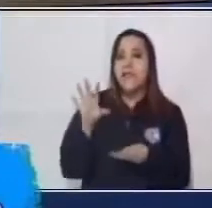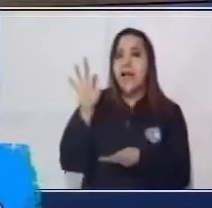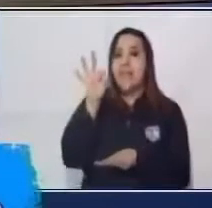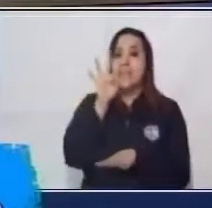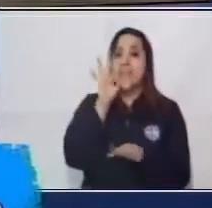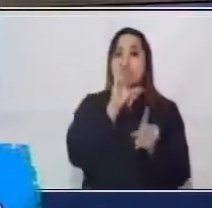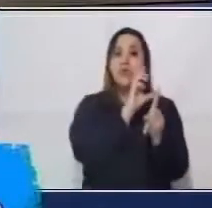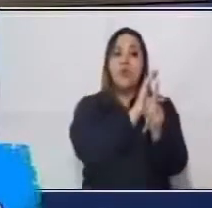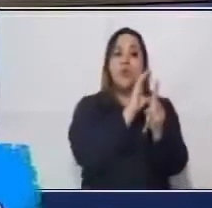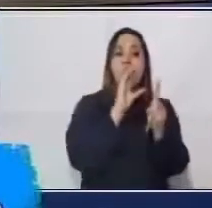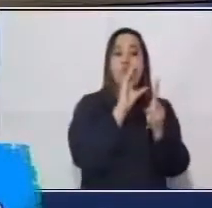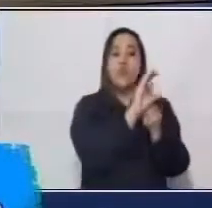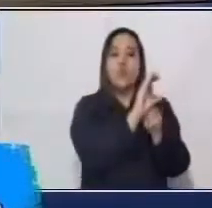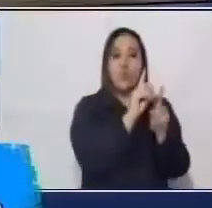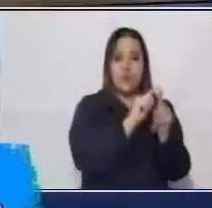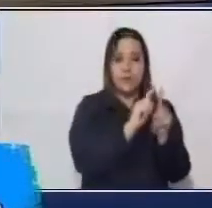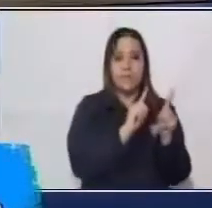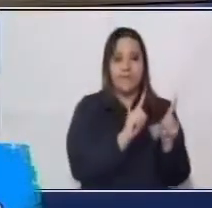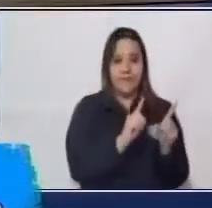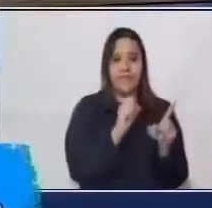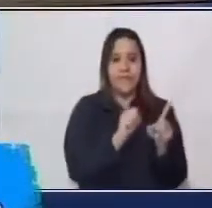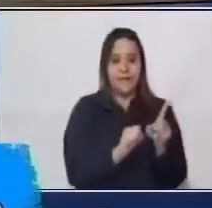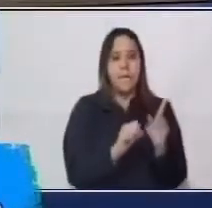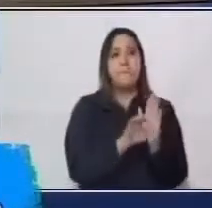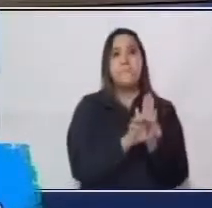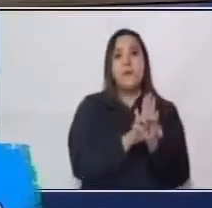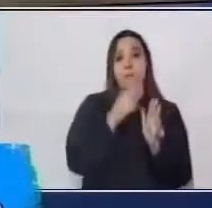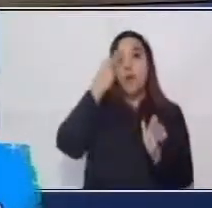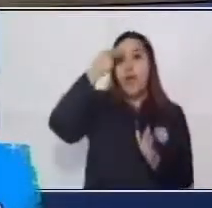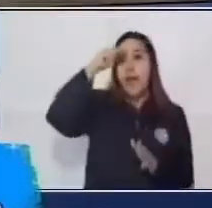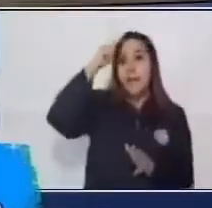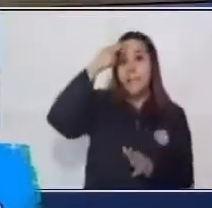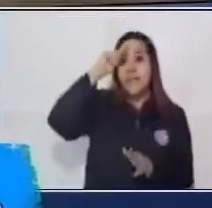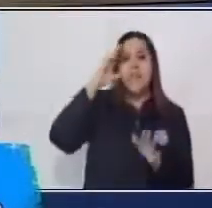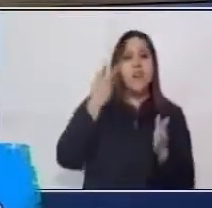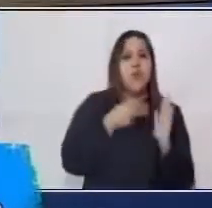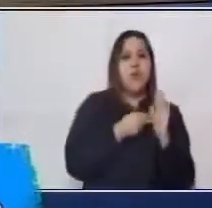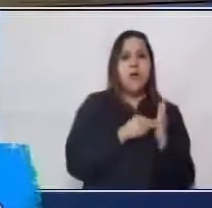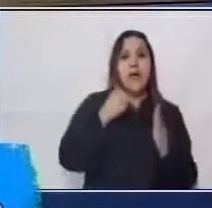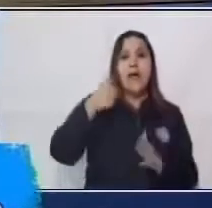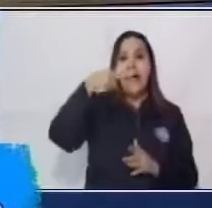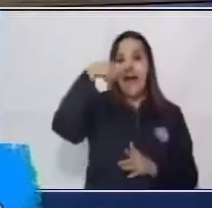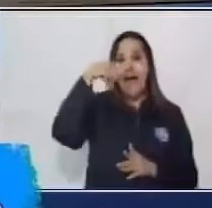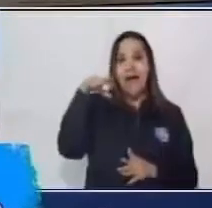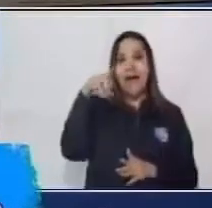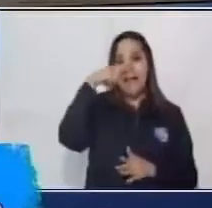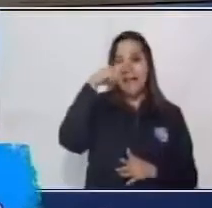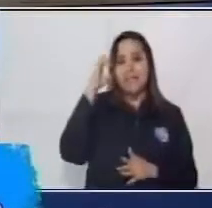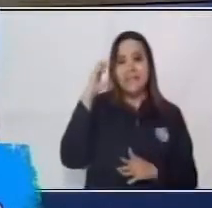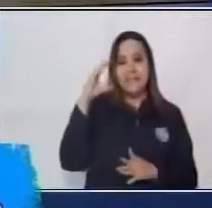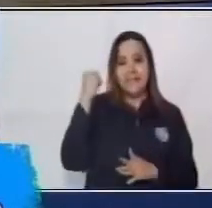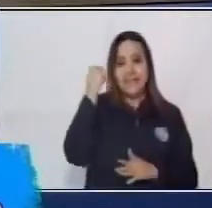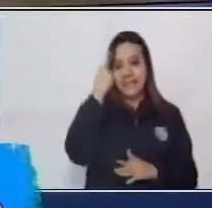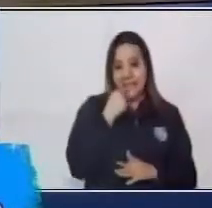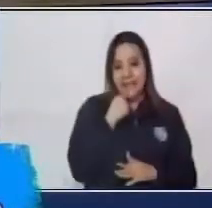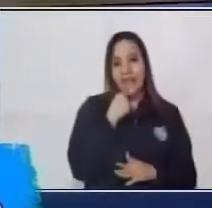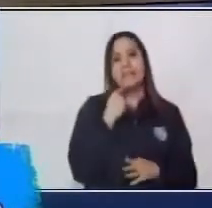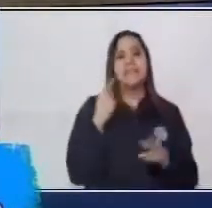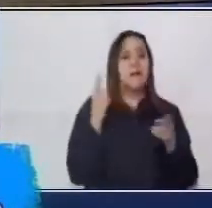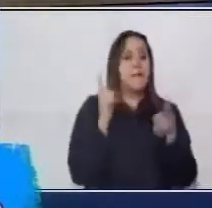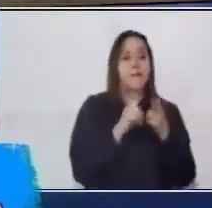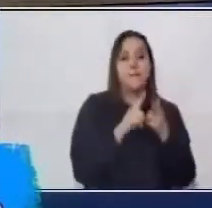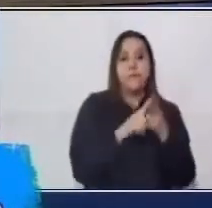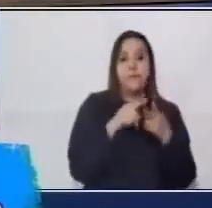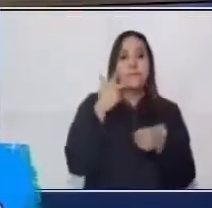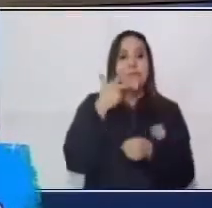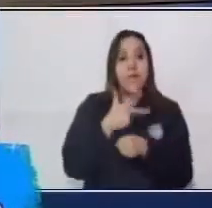culturas precolombinas. En México tenemos a los aztecas, en Guatemala y en una parte denominada